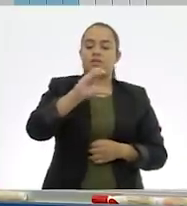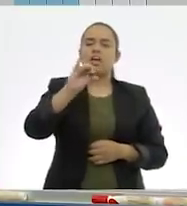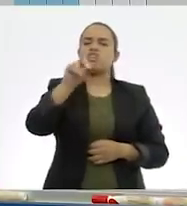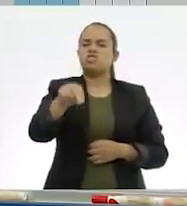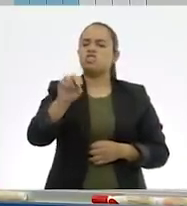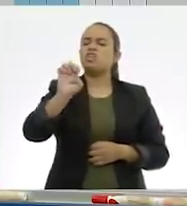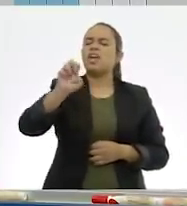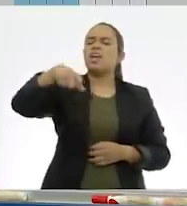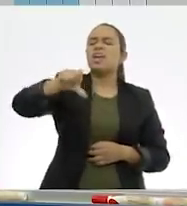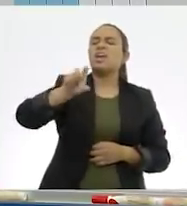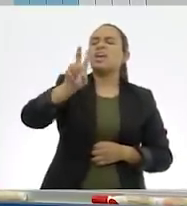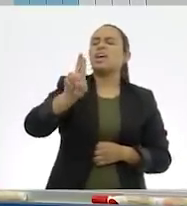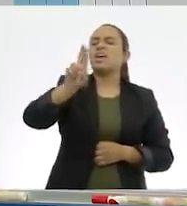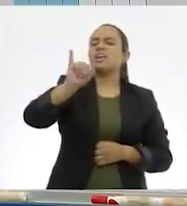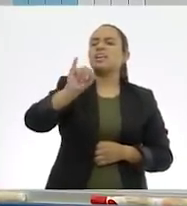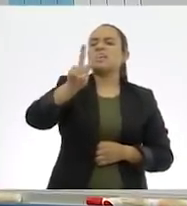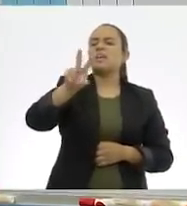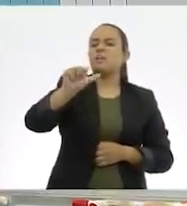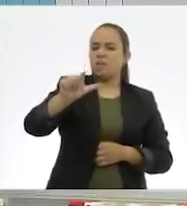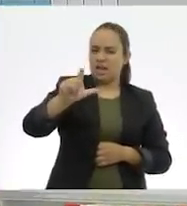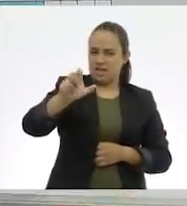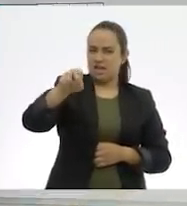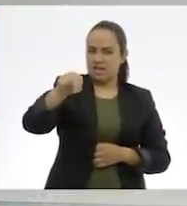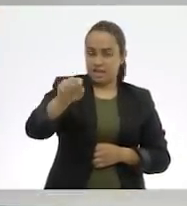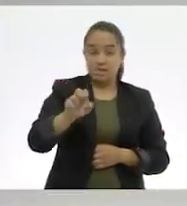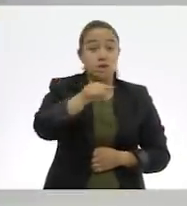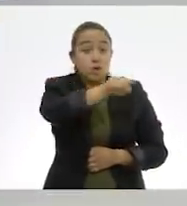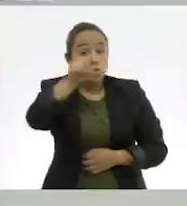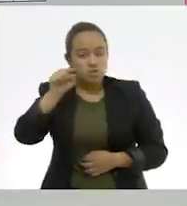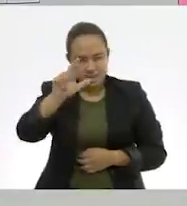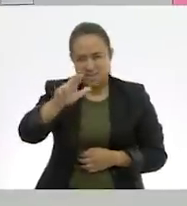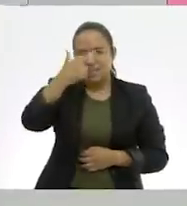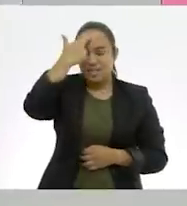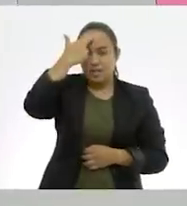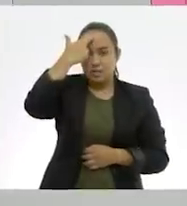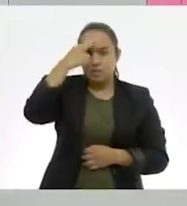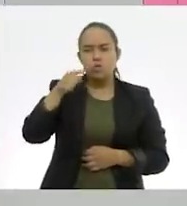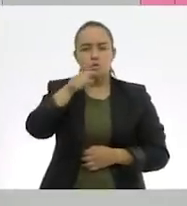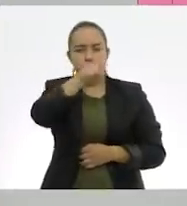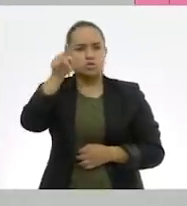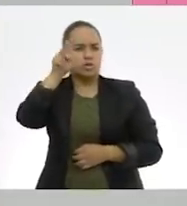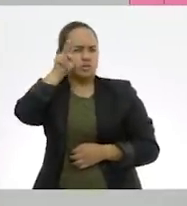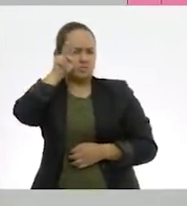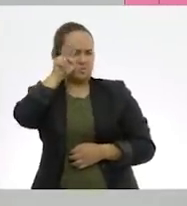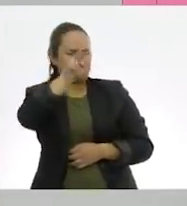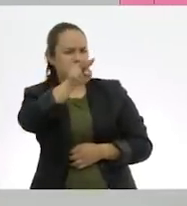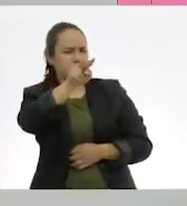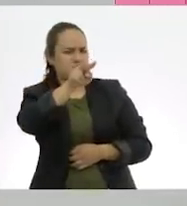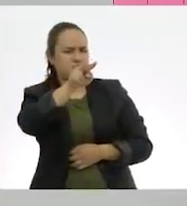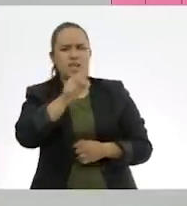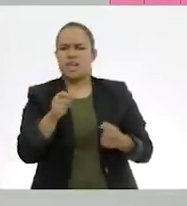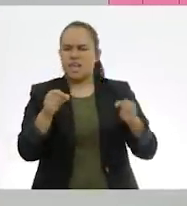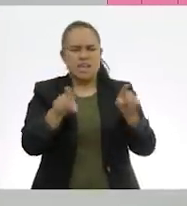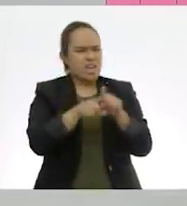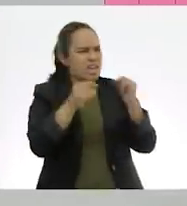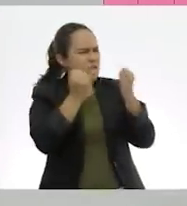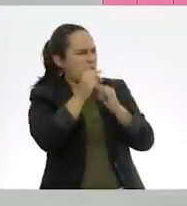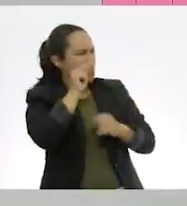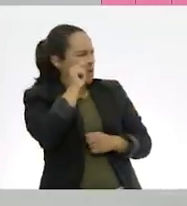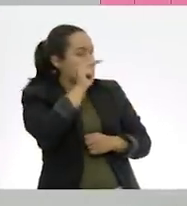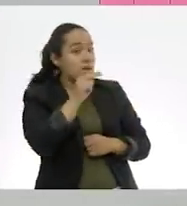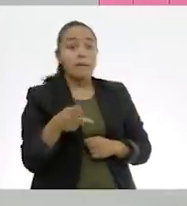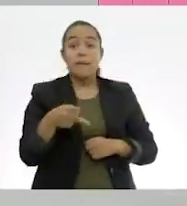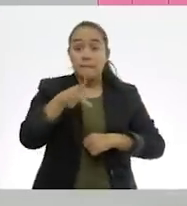Sí, es cierto. Lo vimos, lo vimos. Recuerden que las fracciones equivalentes visualmente nos va a estar representando lo mismo. Sin embargo,